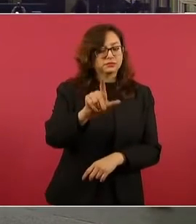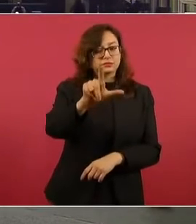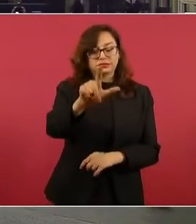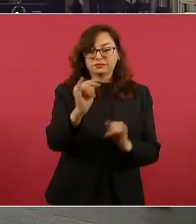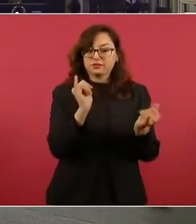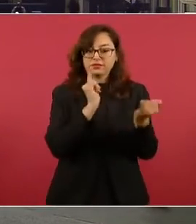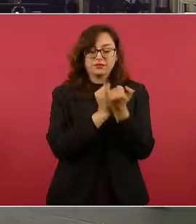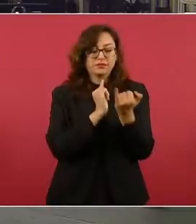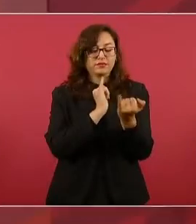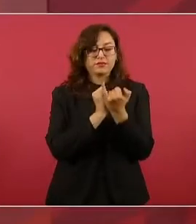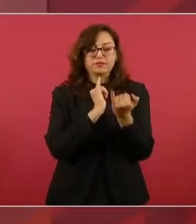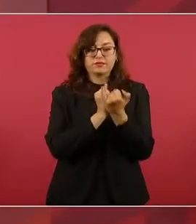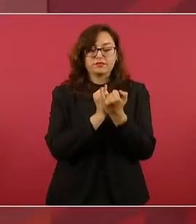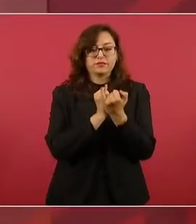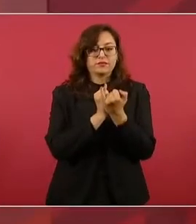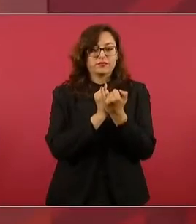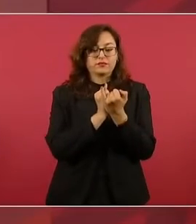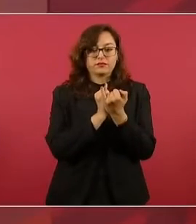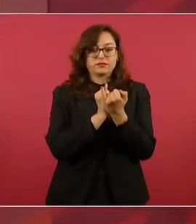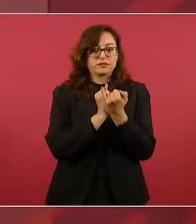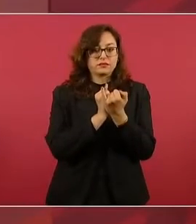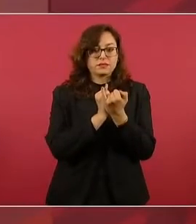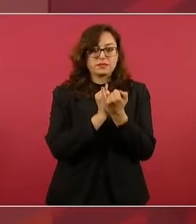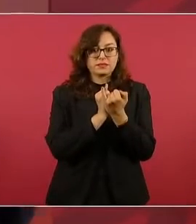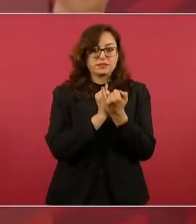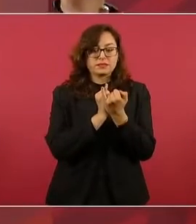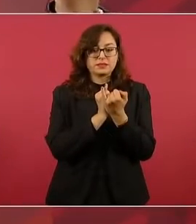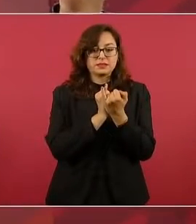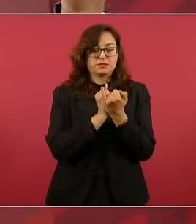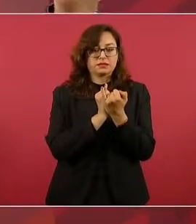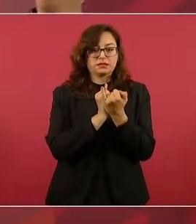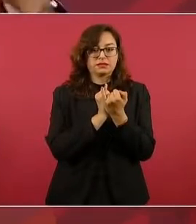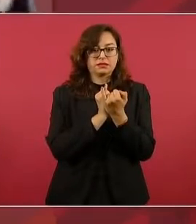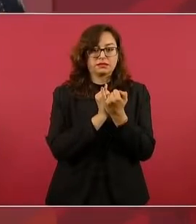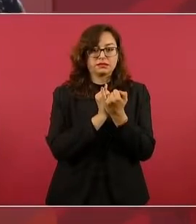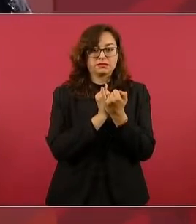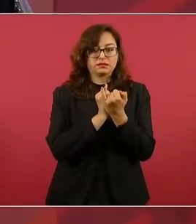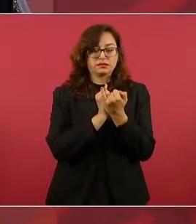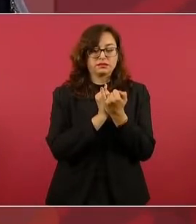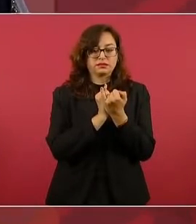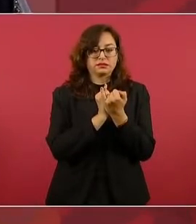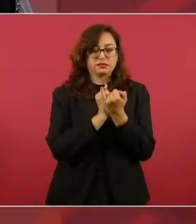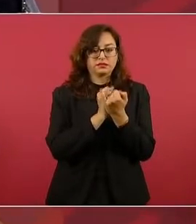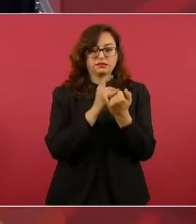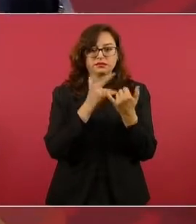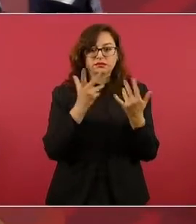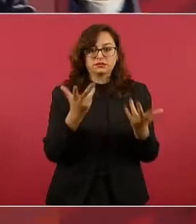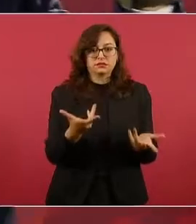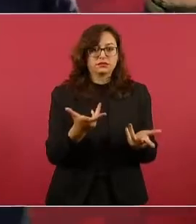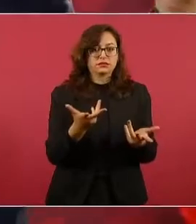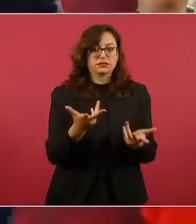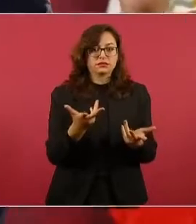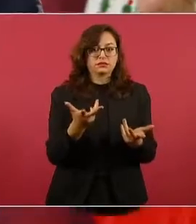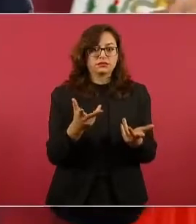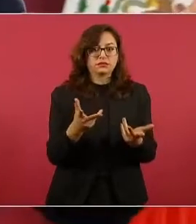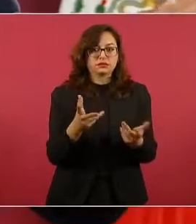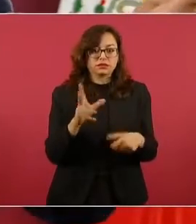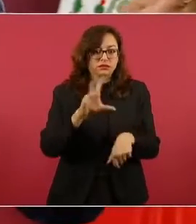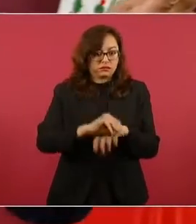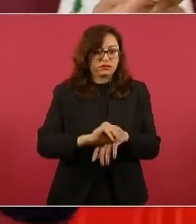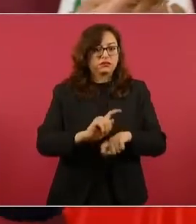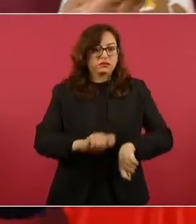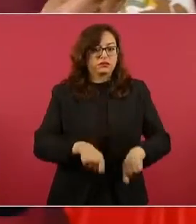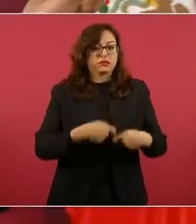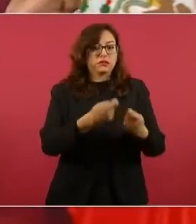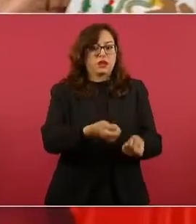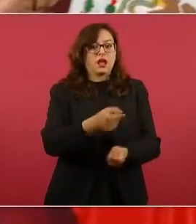comprometiendo el agua